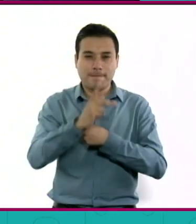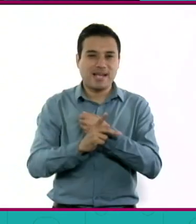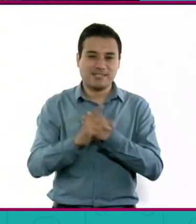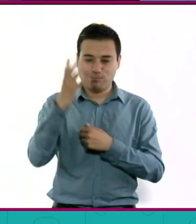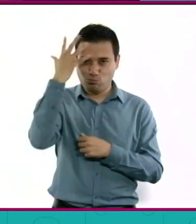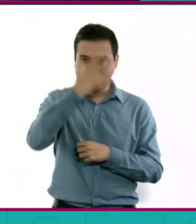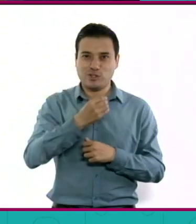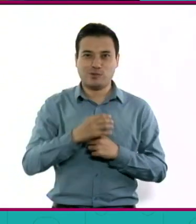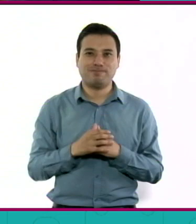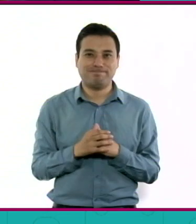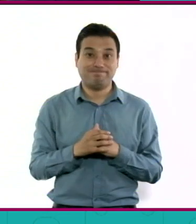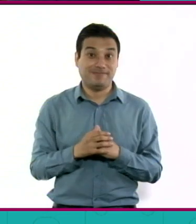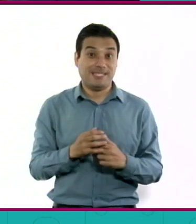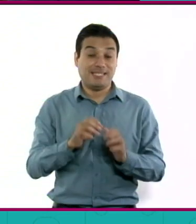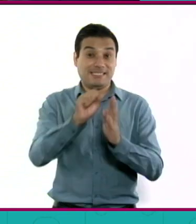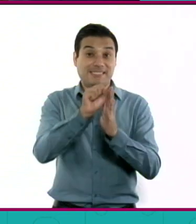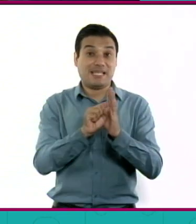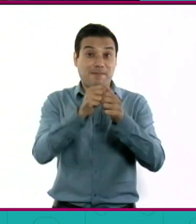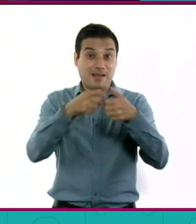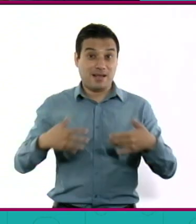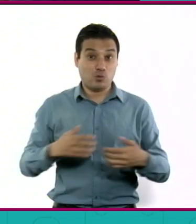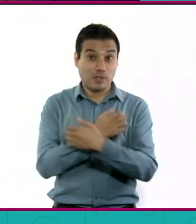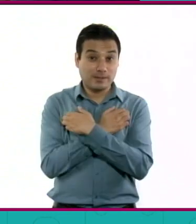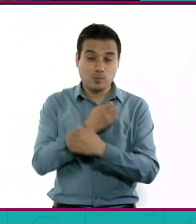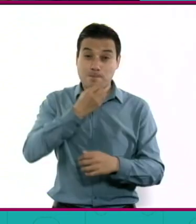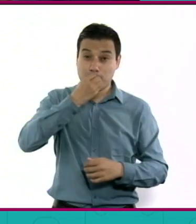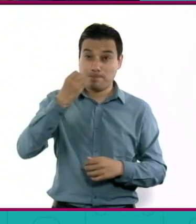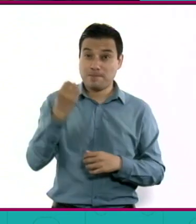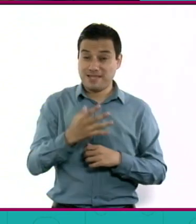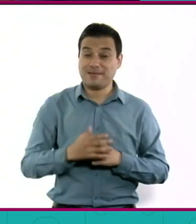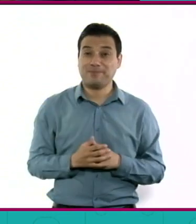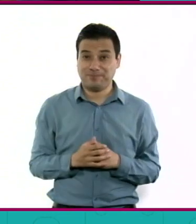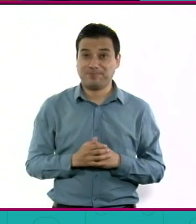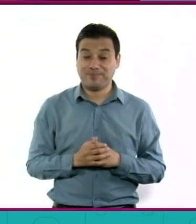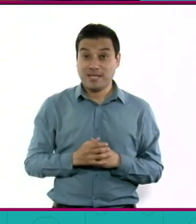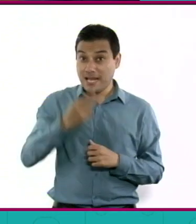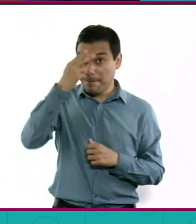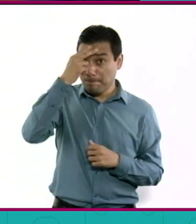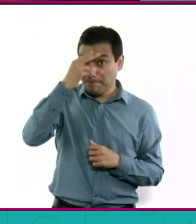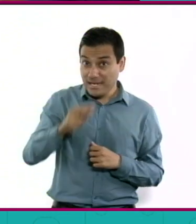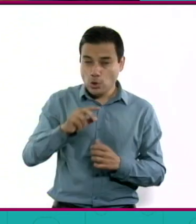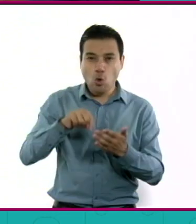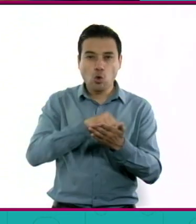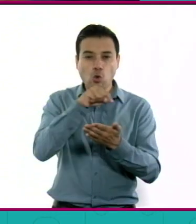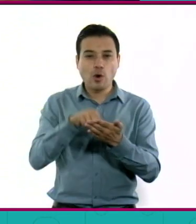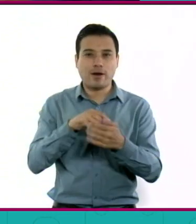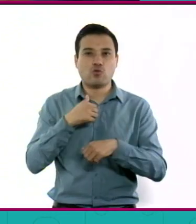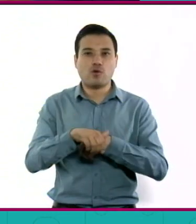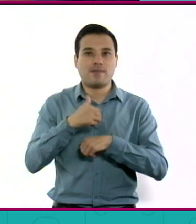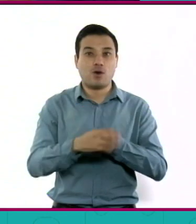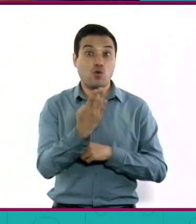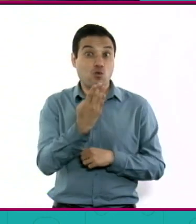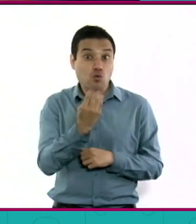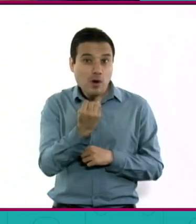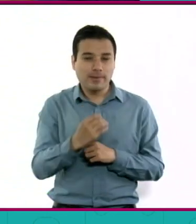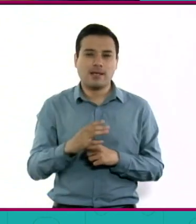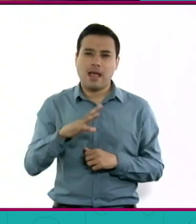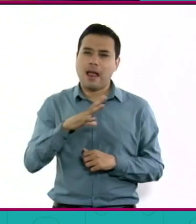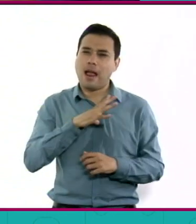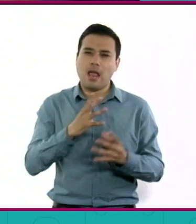el sector educativo es una maravilla, les digo, somos el noveno país de número de estudiantes y de